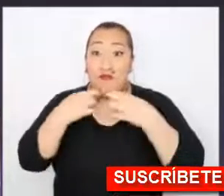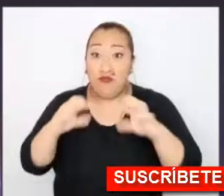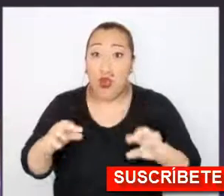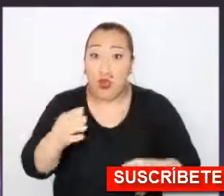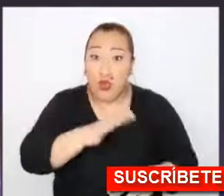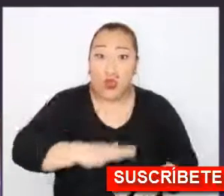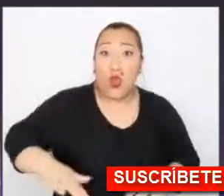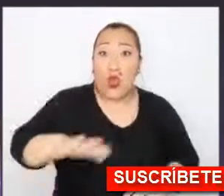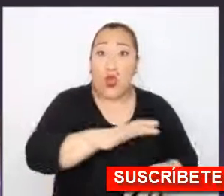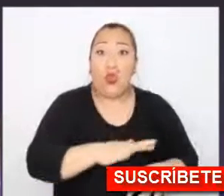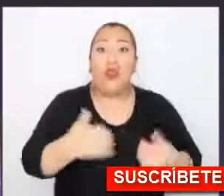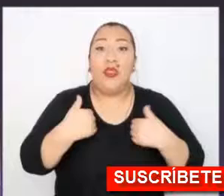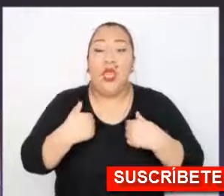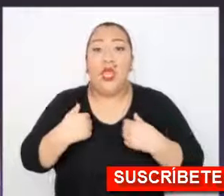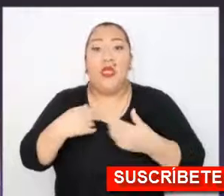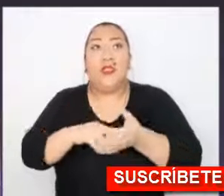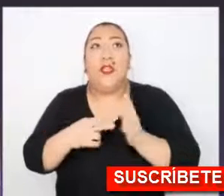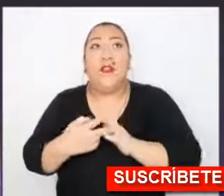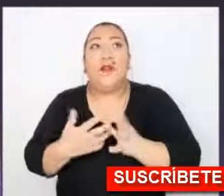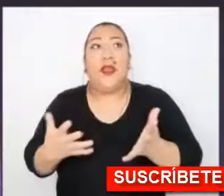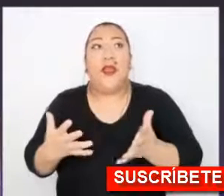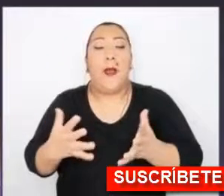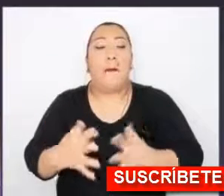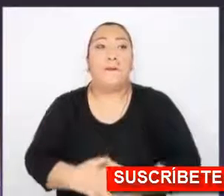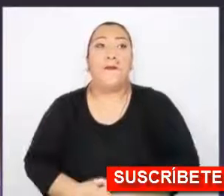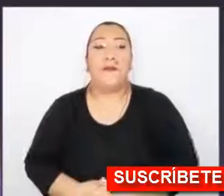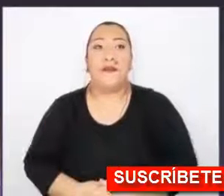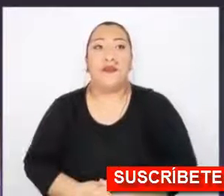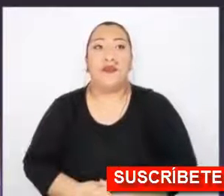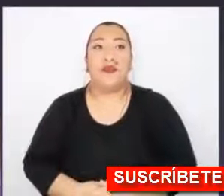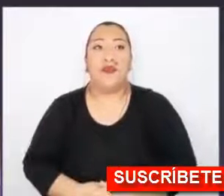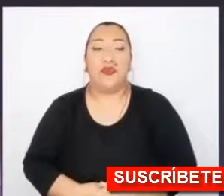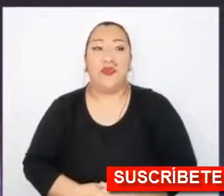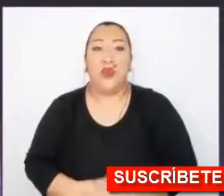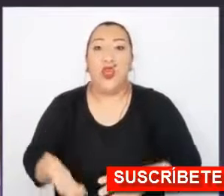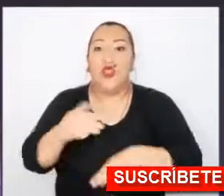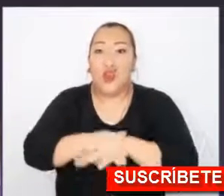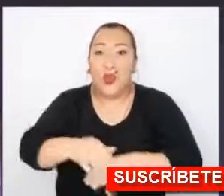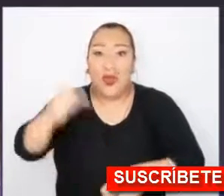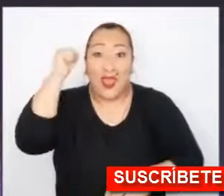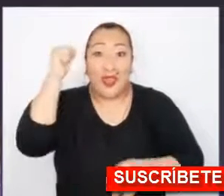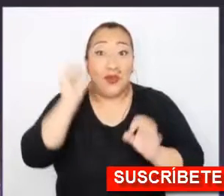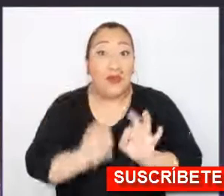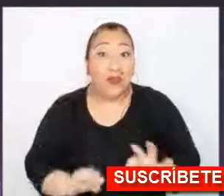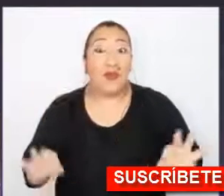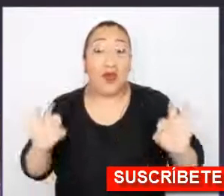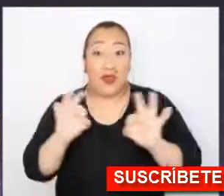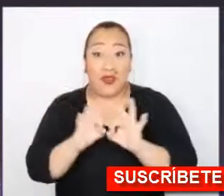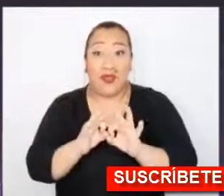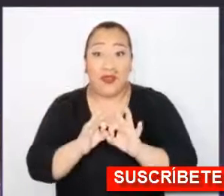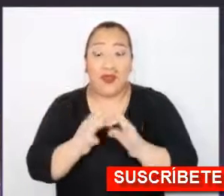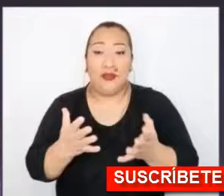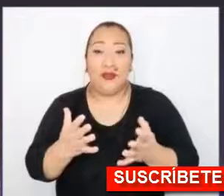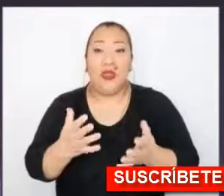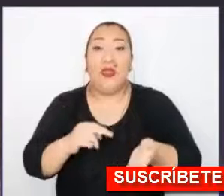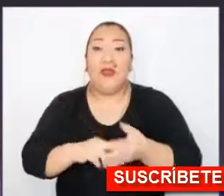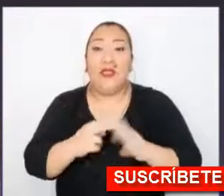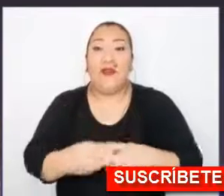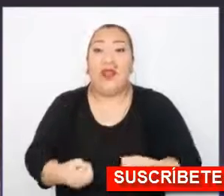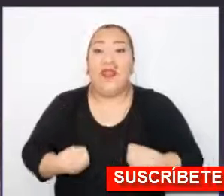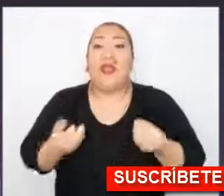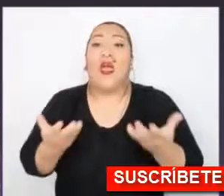funcionarios públicos tengan una convicción respecto de los derechos fundamentales.